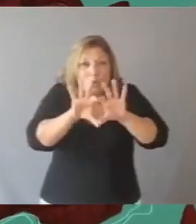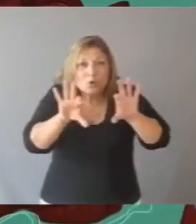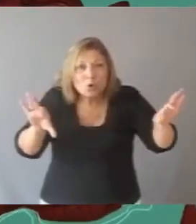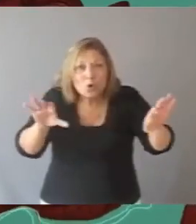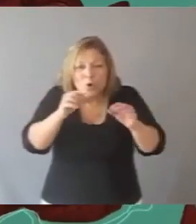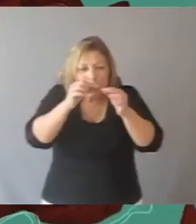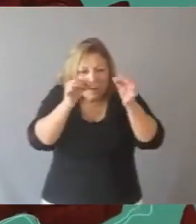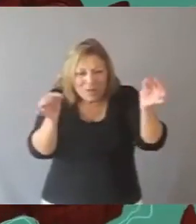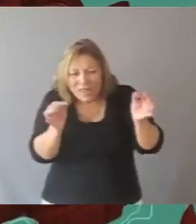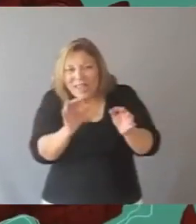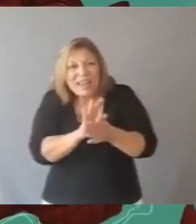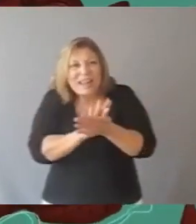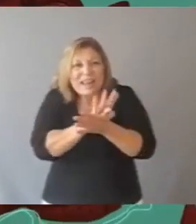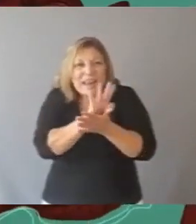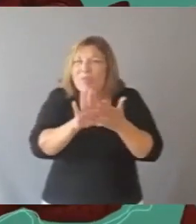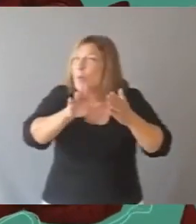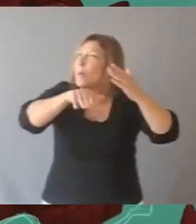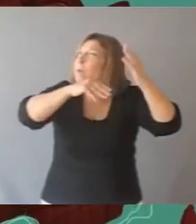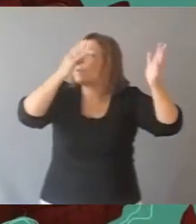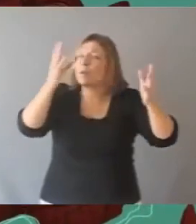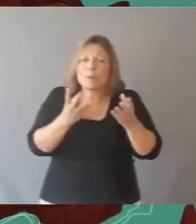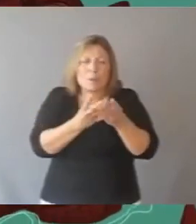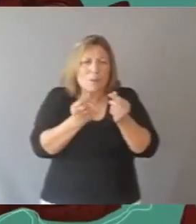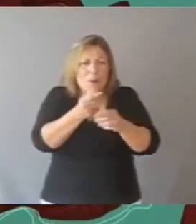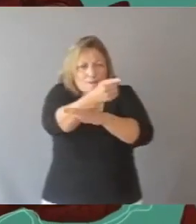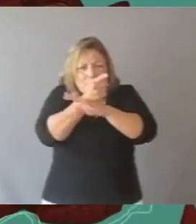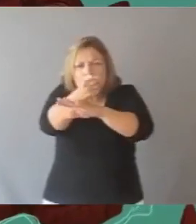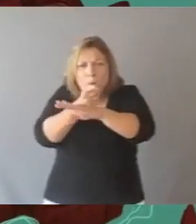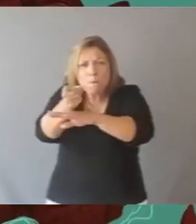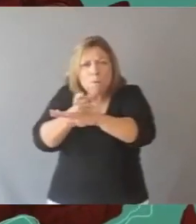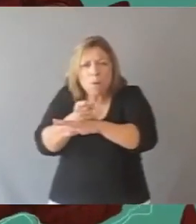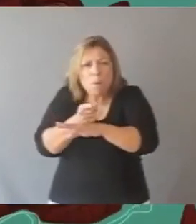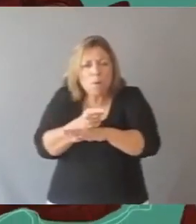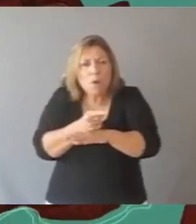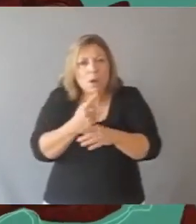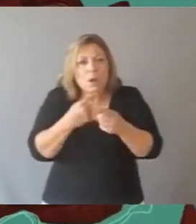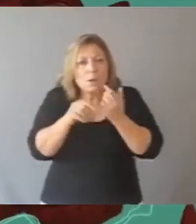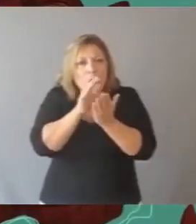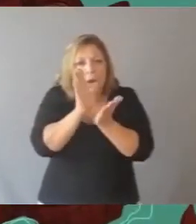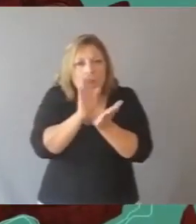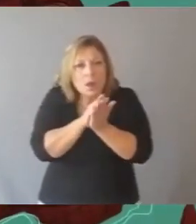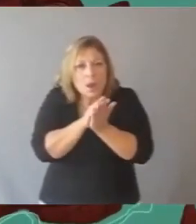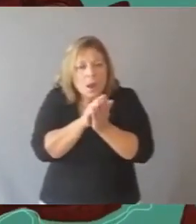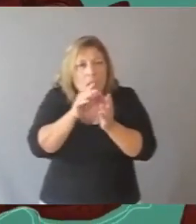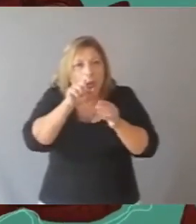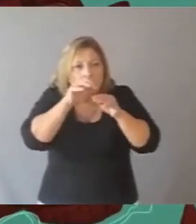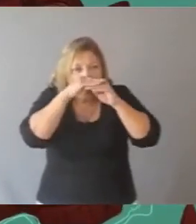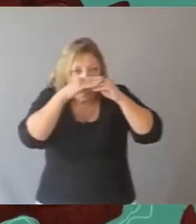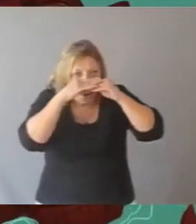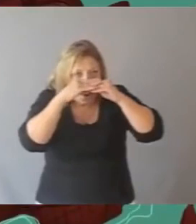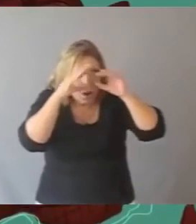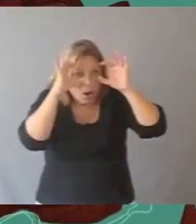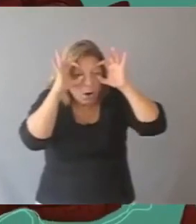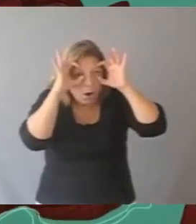ni una astilla, ni una cáscara. Todo había sido deshecho a cañonazos por el acorazado. Y los yacarés, hundidos en el